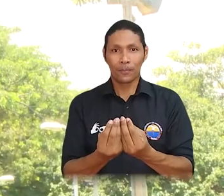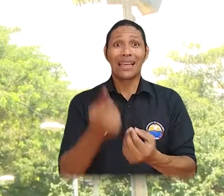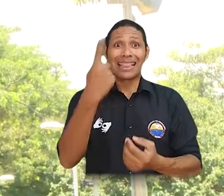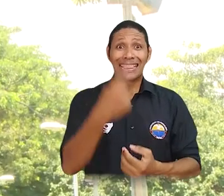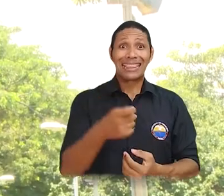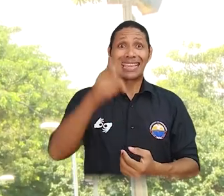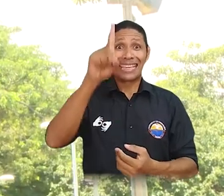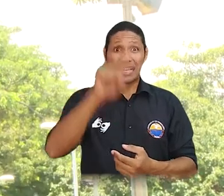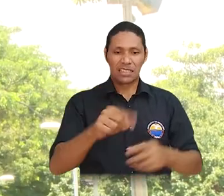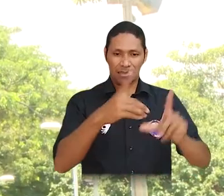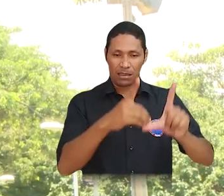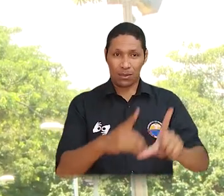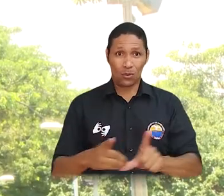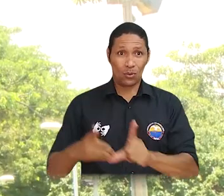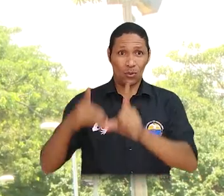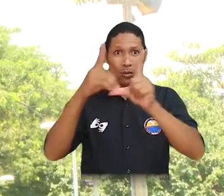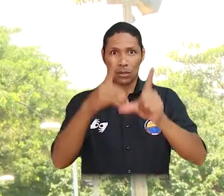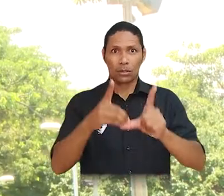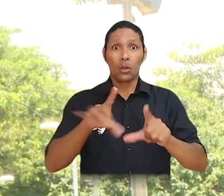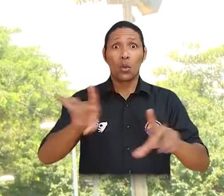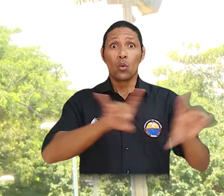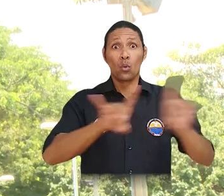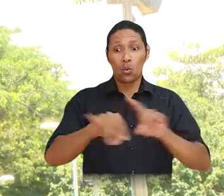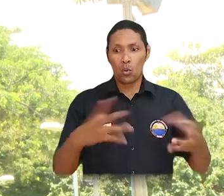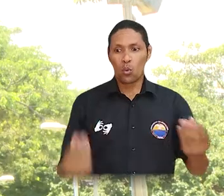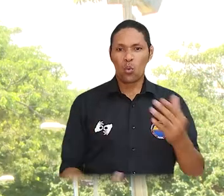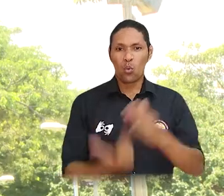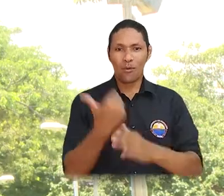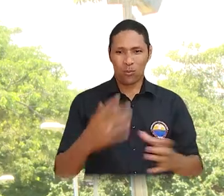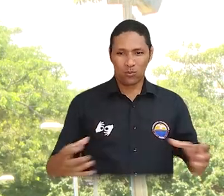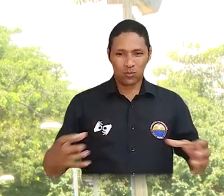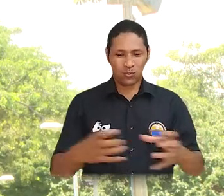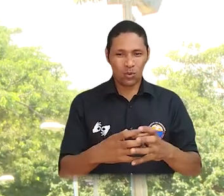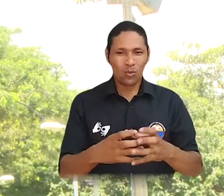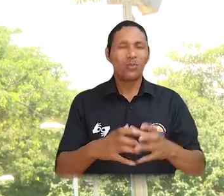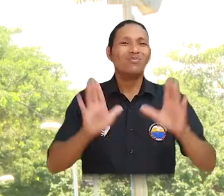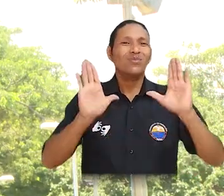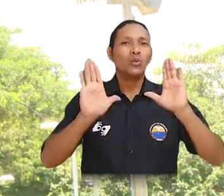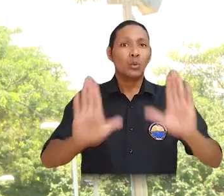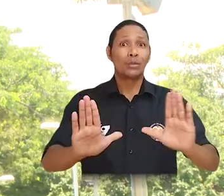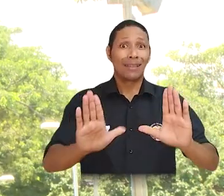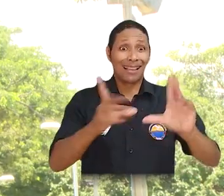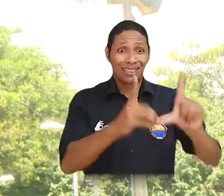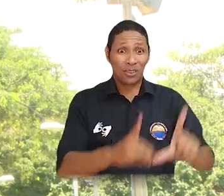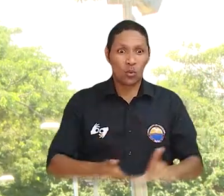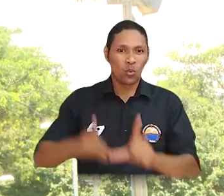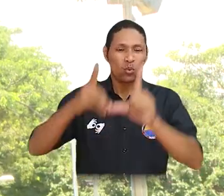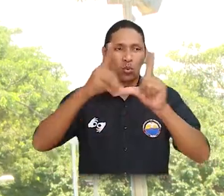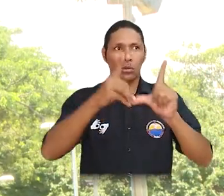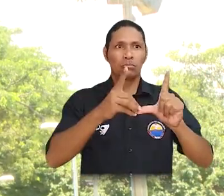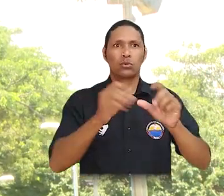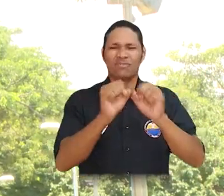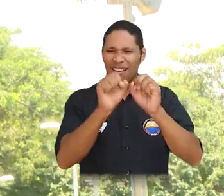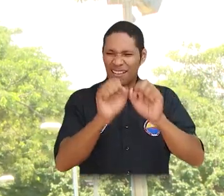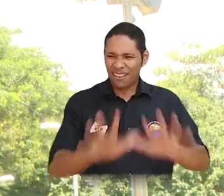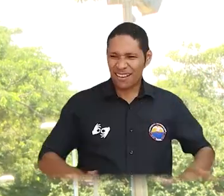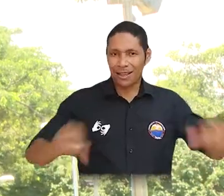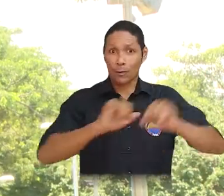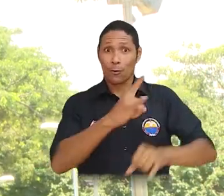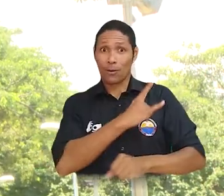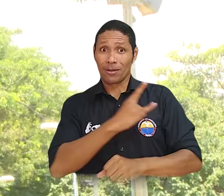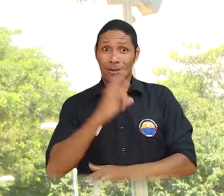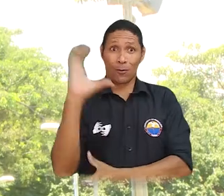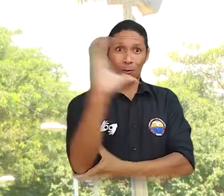total son 16 doctorados que conforman el nuevo grupo de doctorado que ofrece la Alma Mater y la Red de Universidades Estatales de